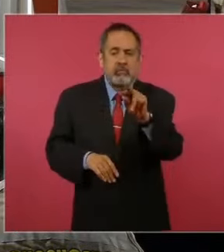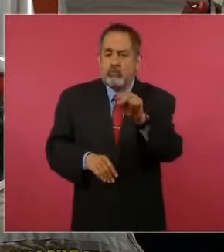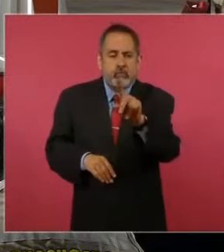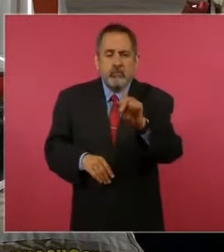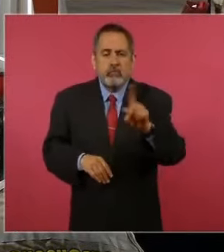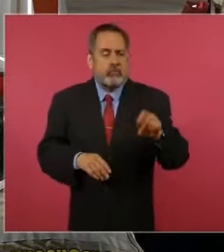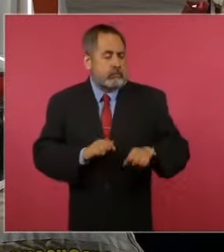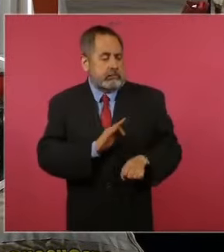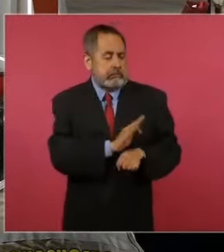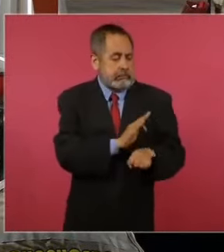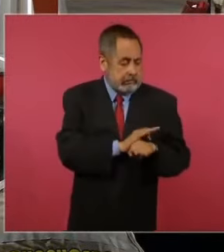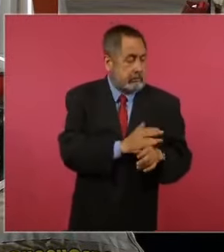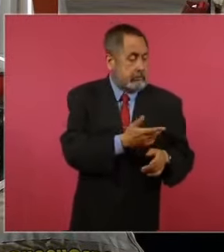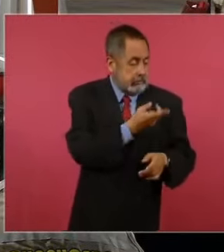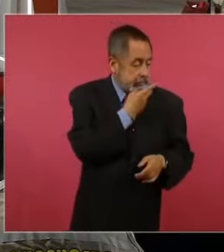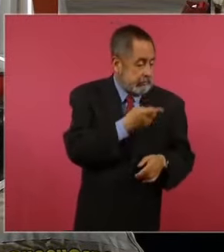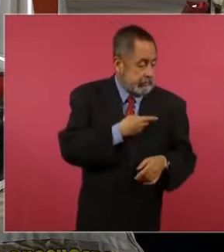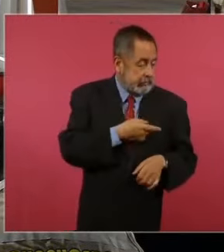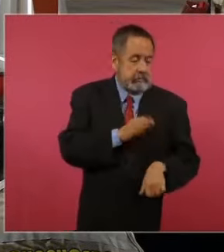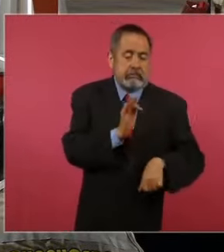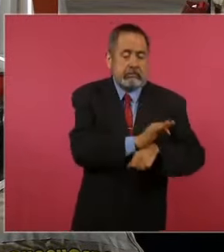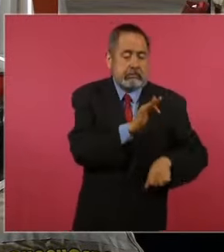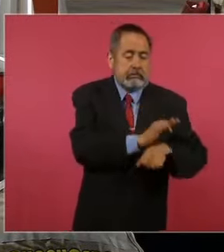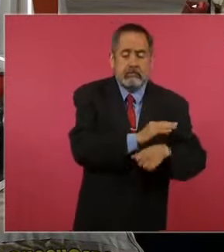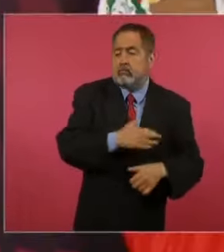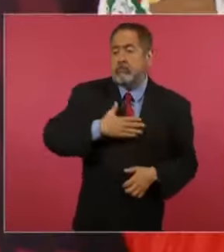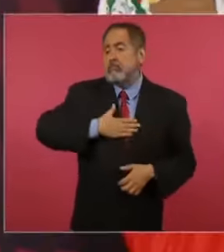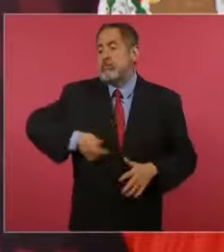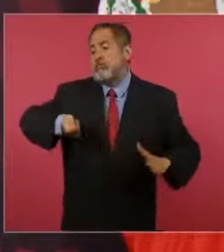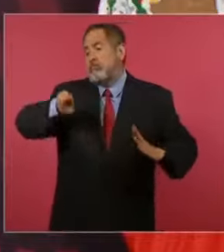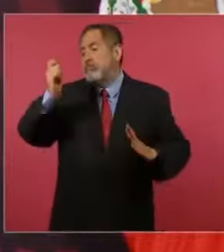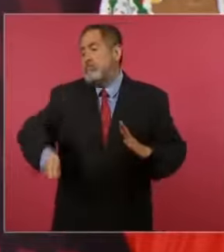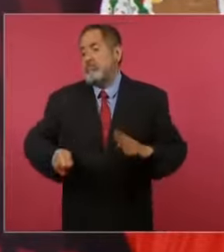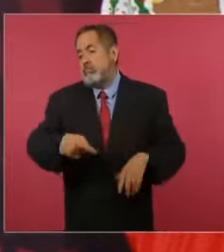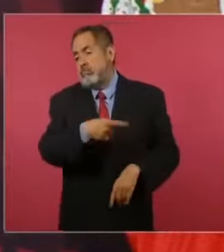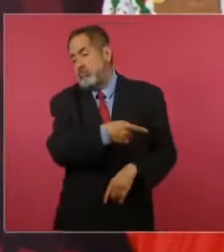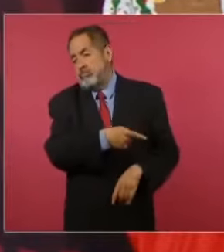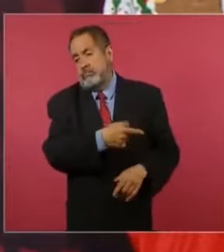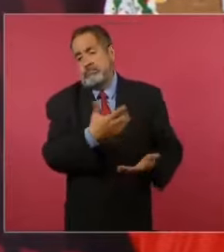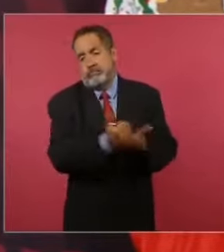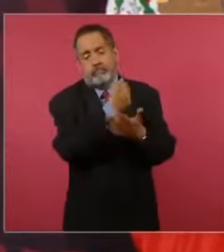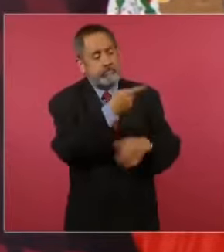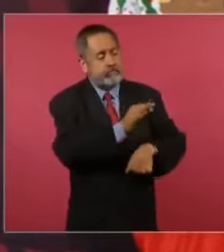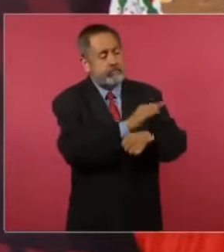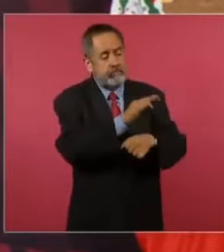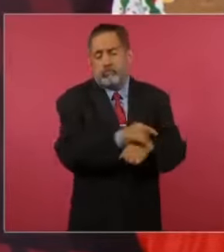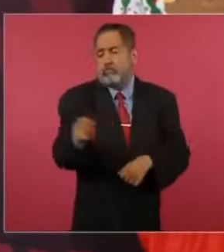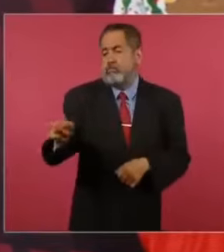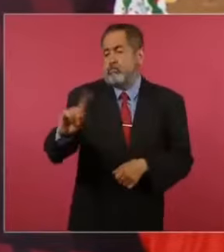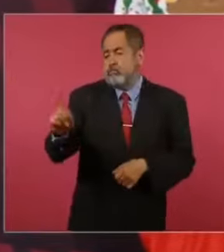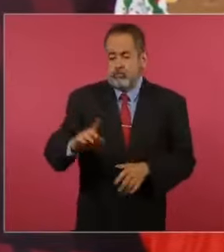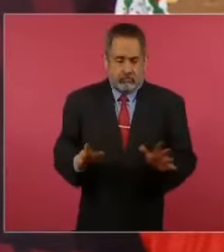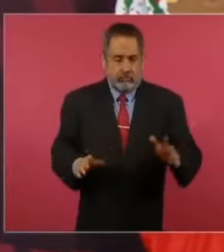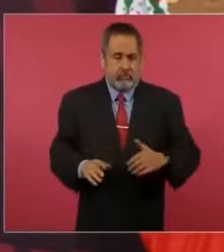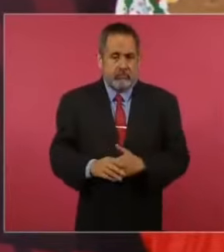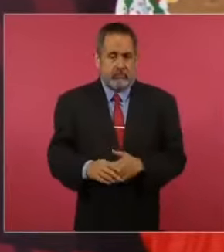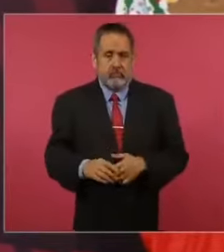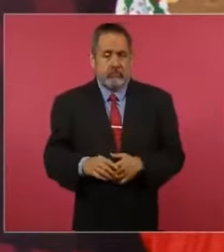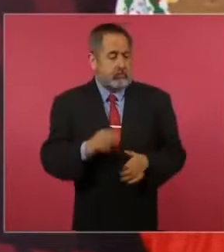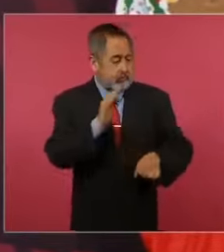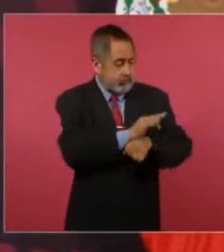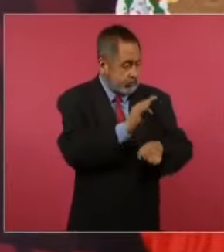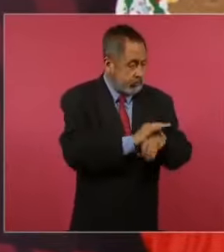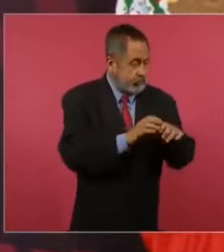intereses de minorías del poder económico, del poder